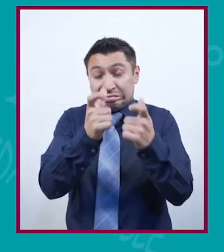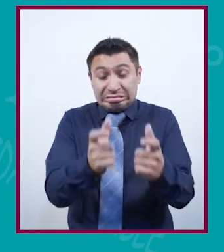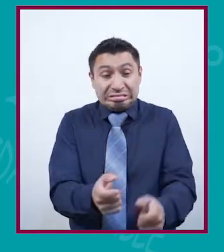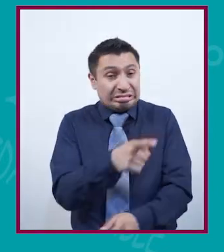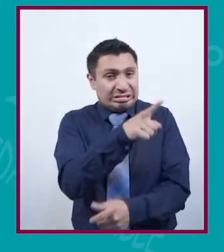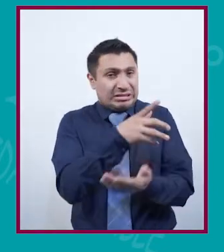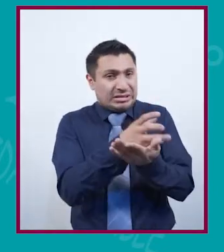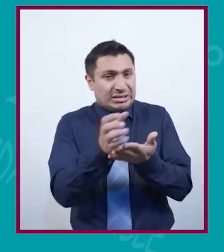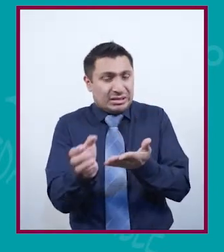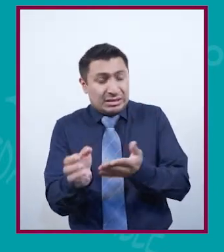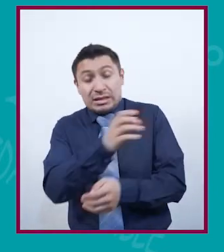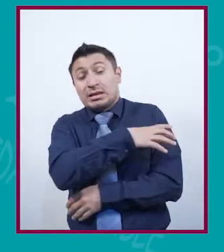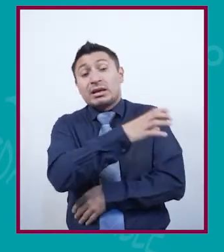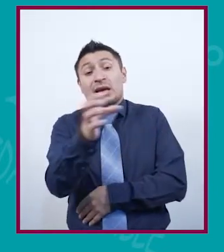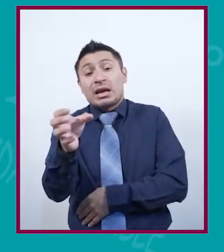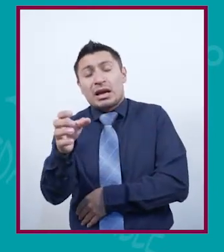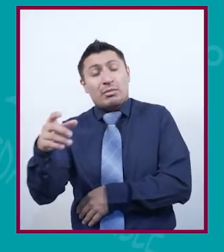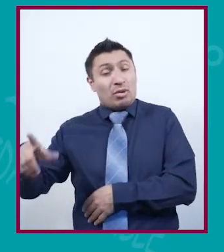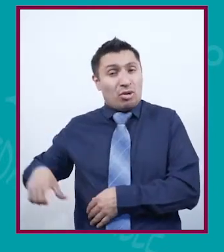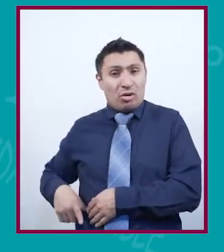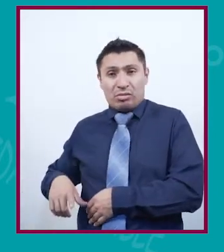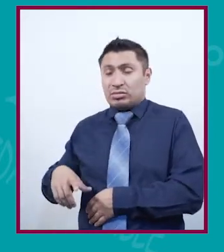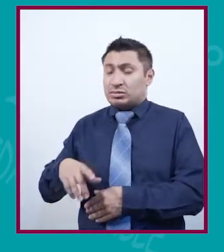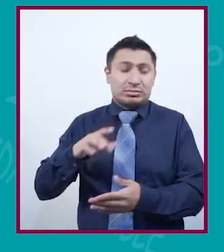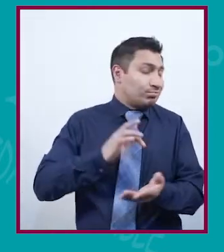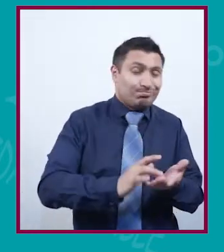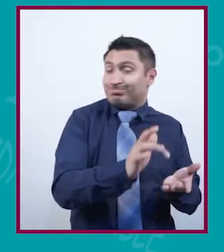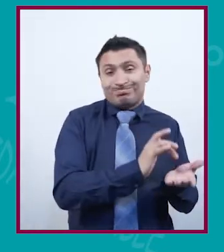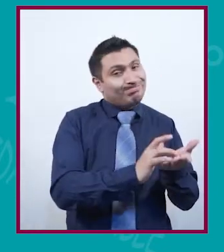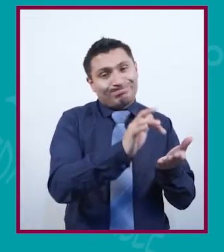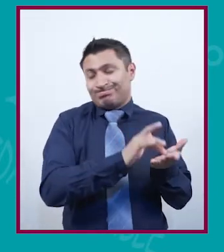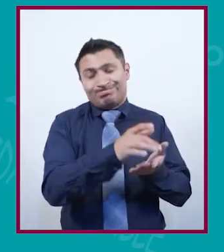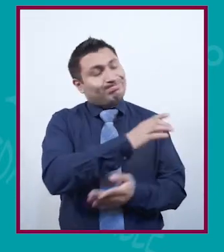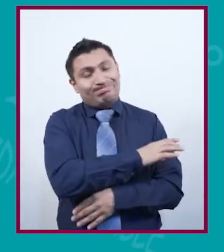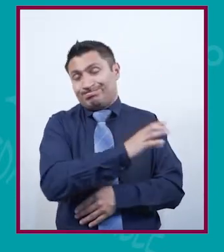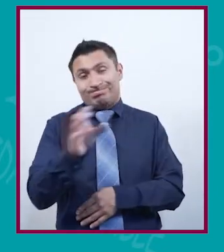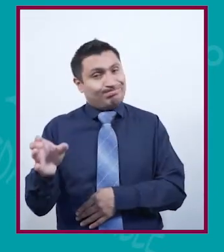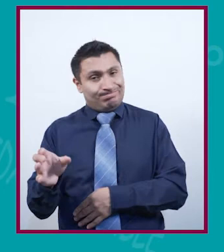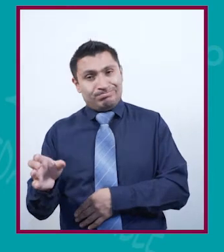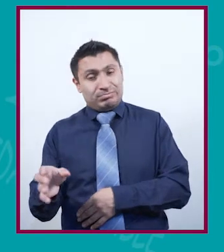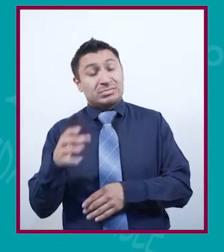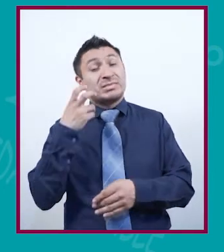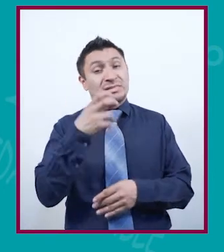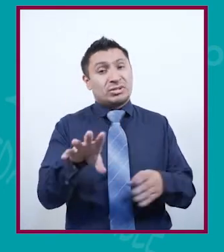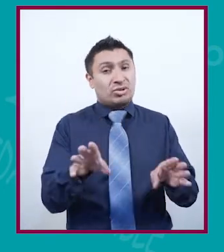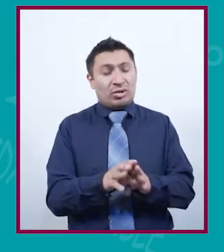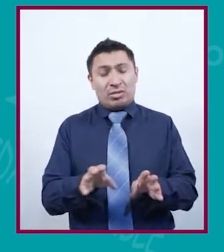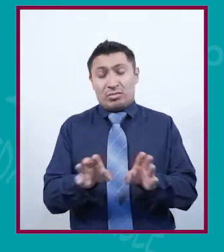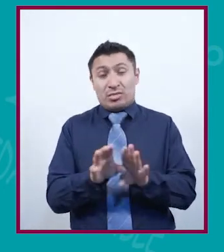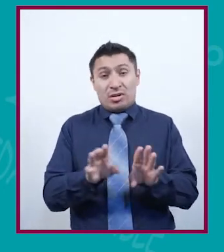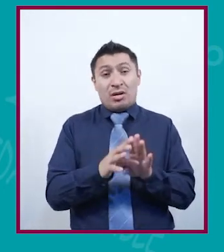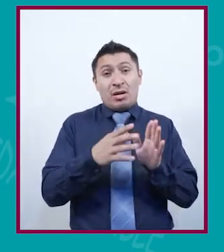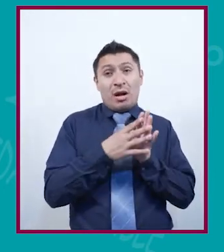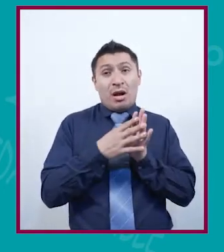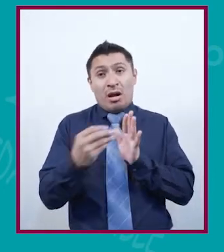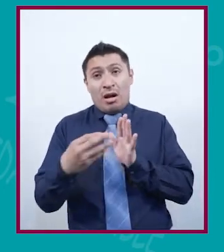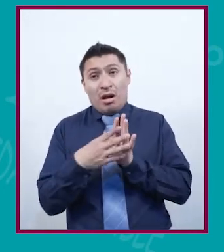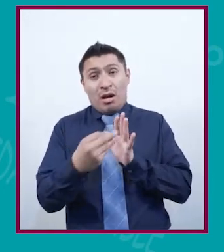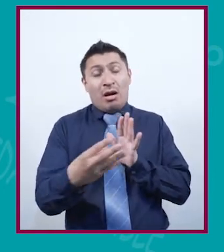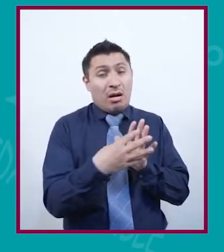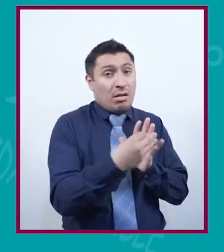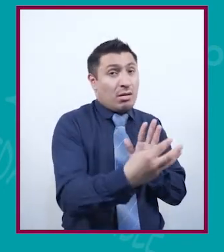Hubo abandono por parte del gobierno al apoyo al campo. Como un efecto dominó,